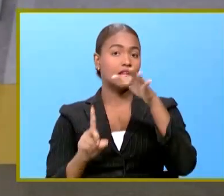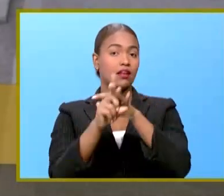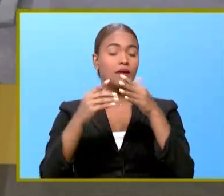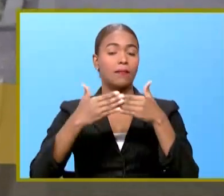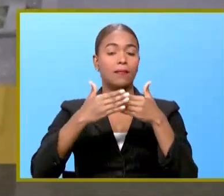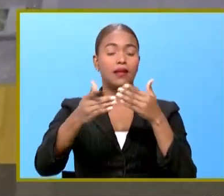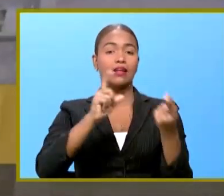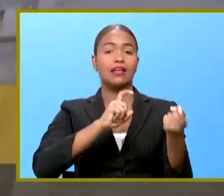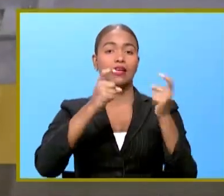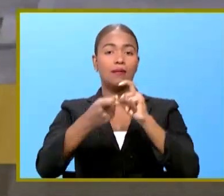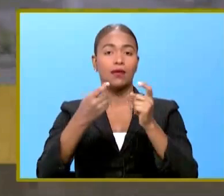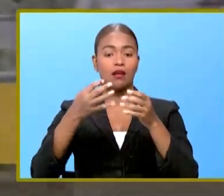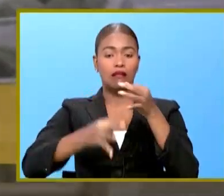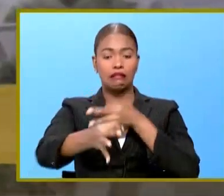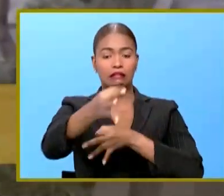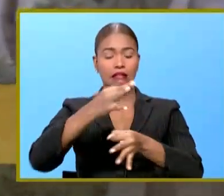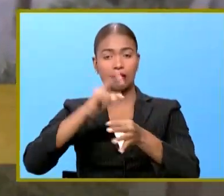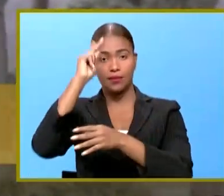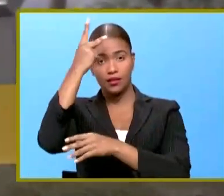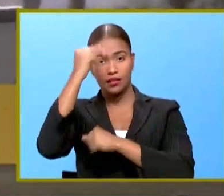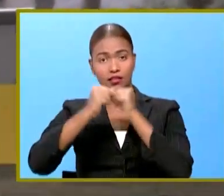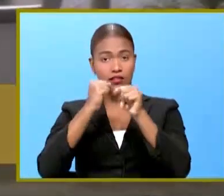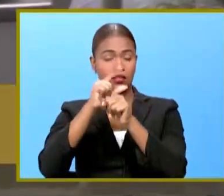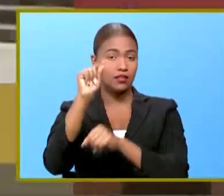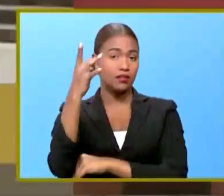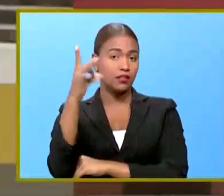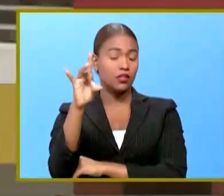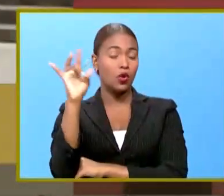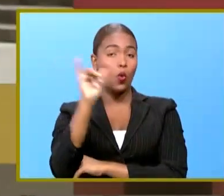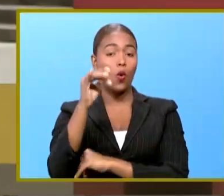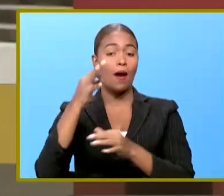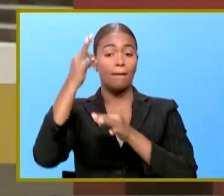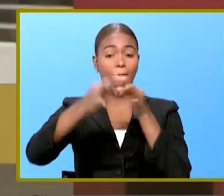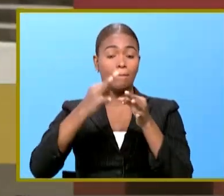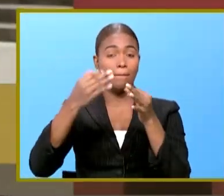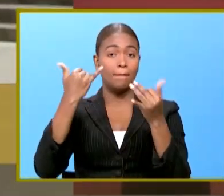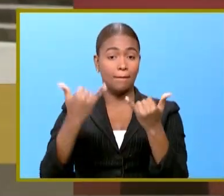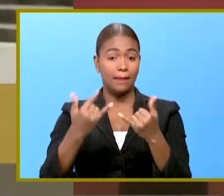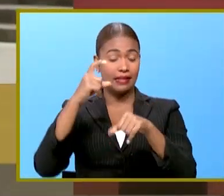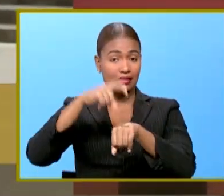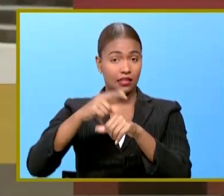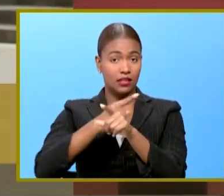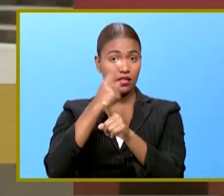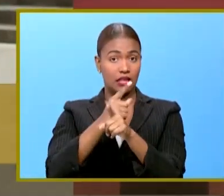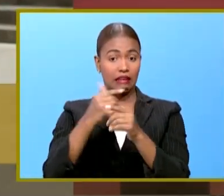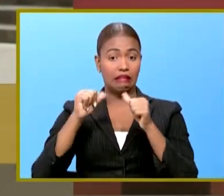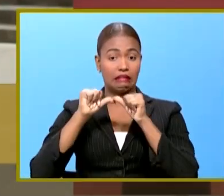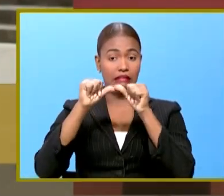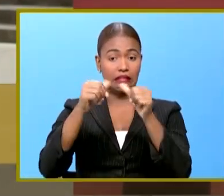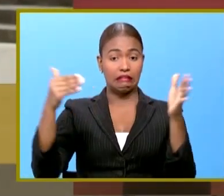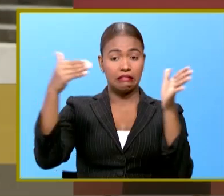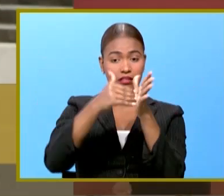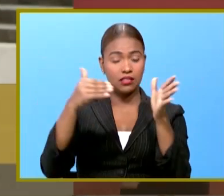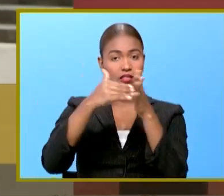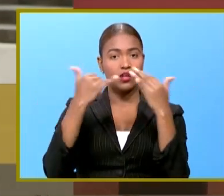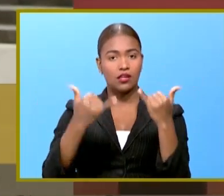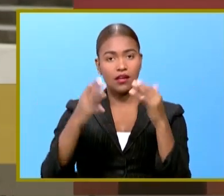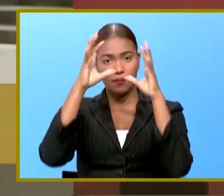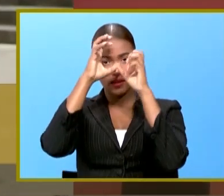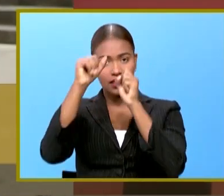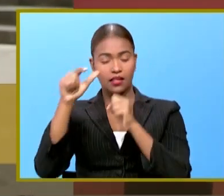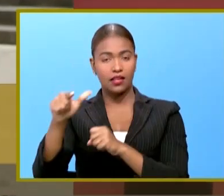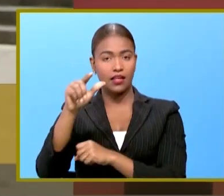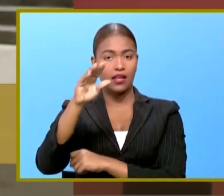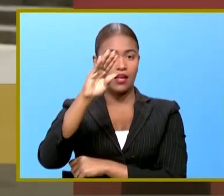a partir del cambio de régimen político en 2018 y que explica en buena medida el continuo choque entre el actual presidente Andrés